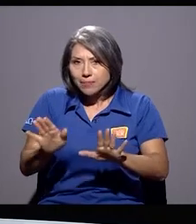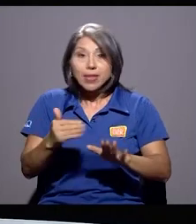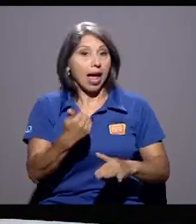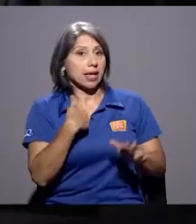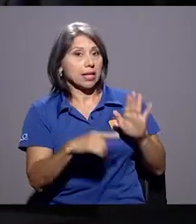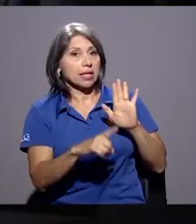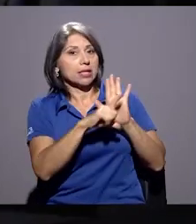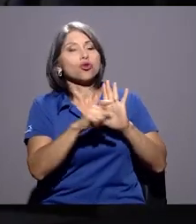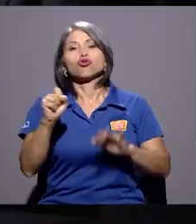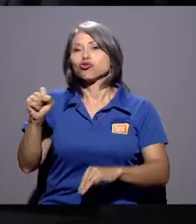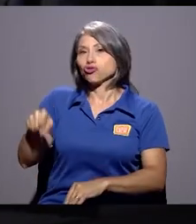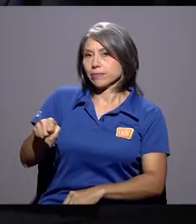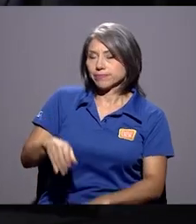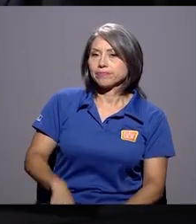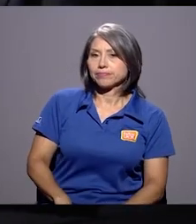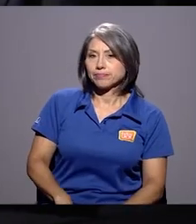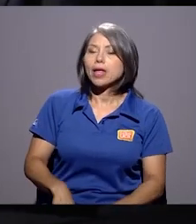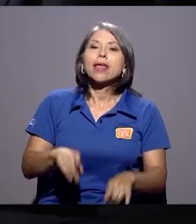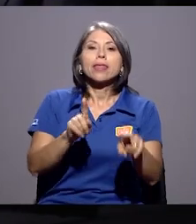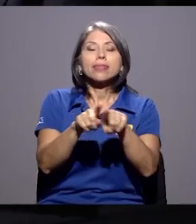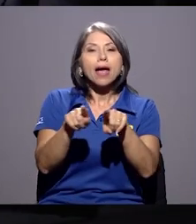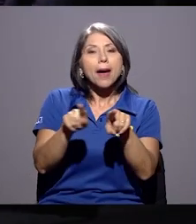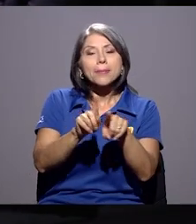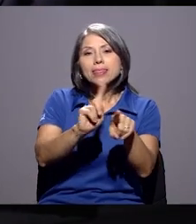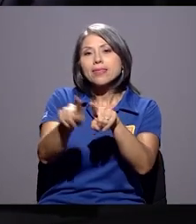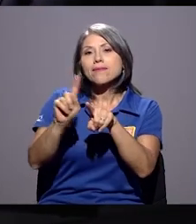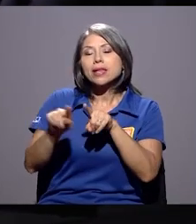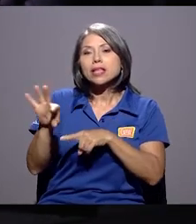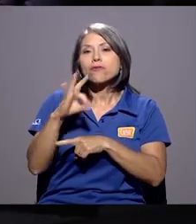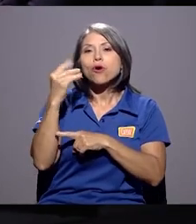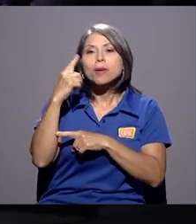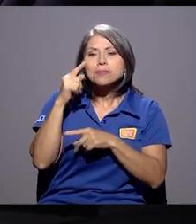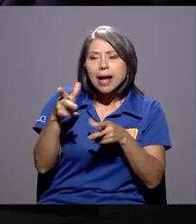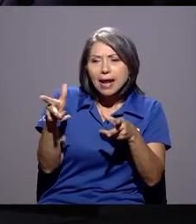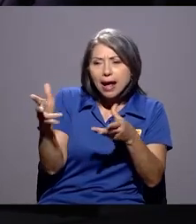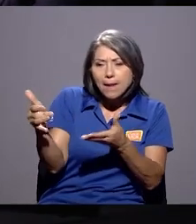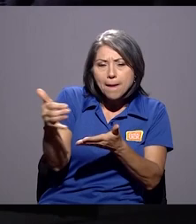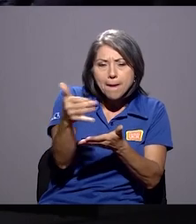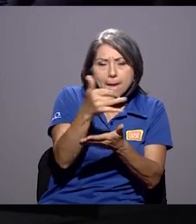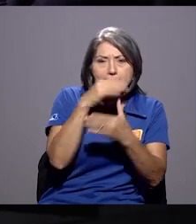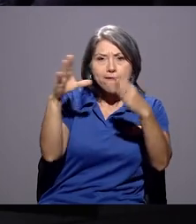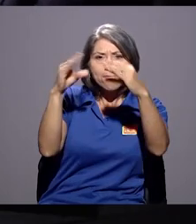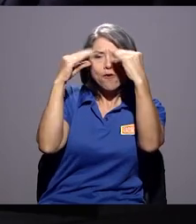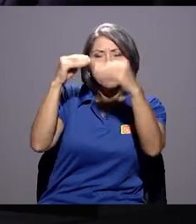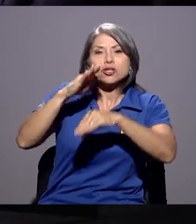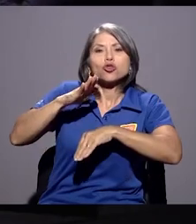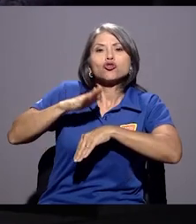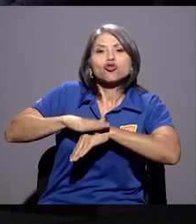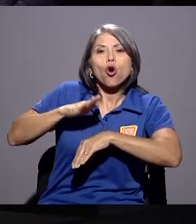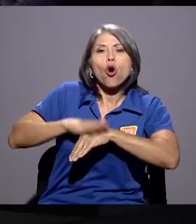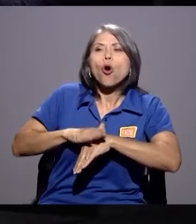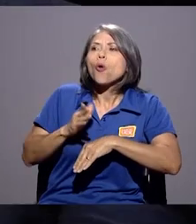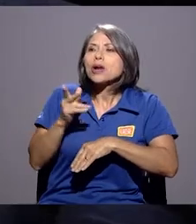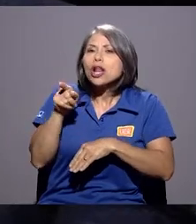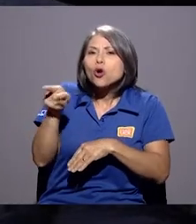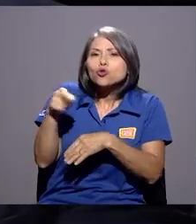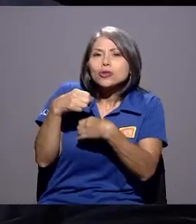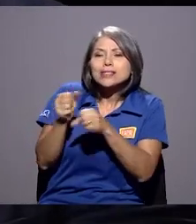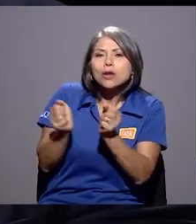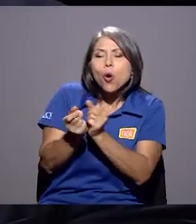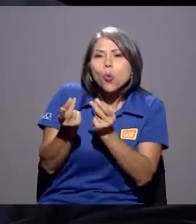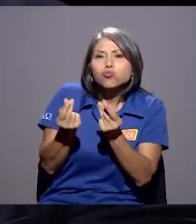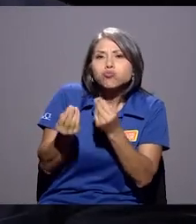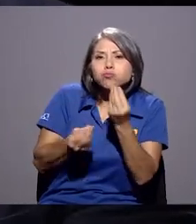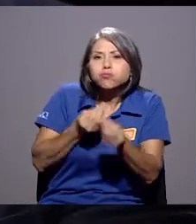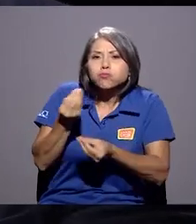legislación. Además, hay otras formas de obtener la información sobre las transacciones y sobre el comportamiento de, por ejemplo,